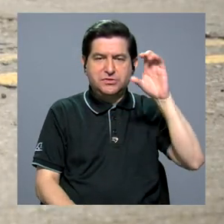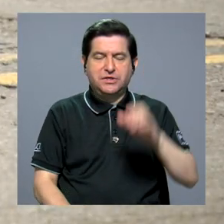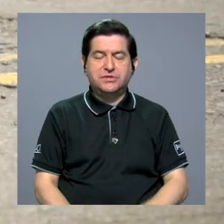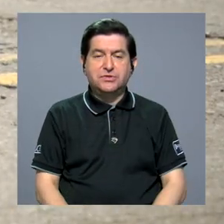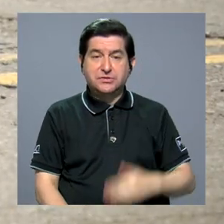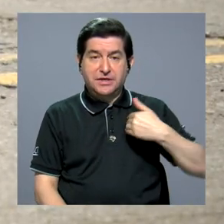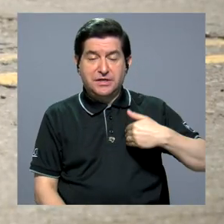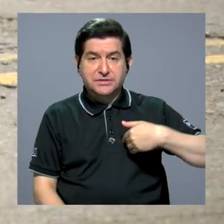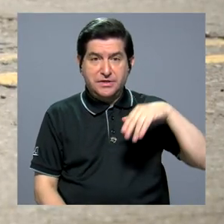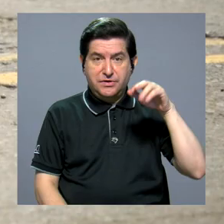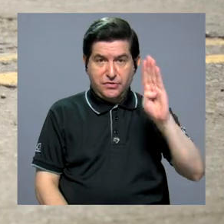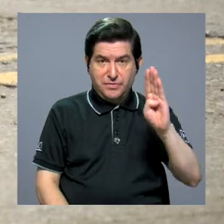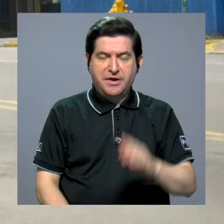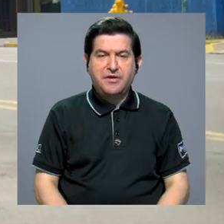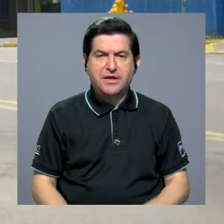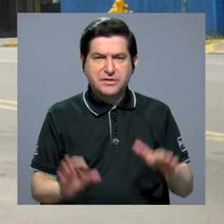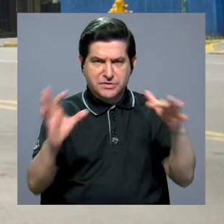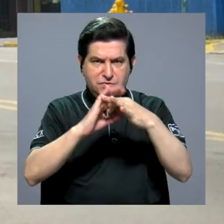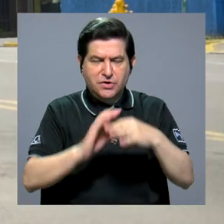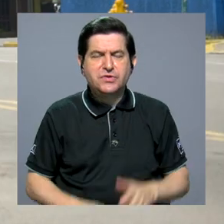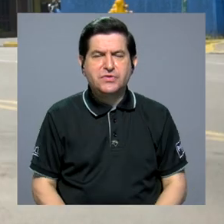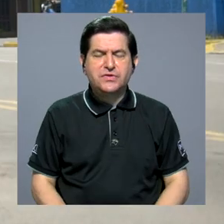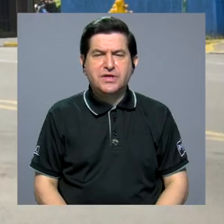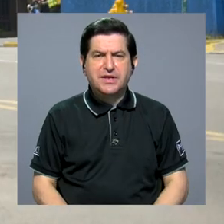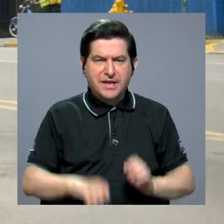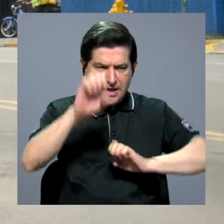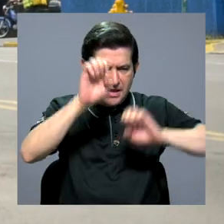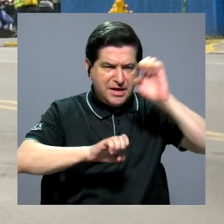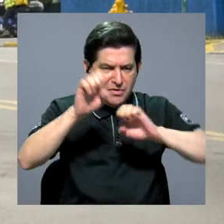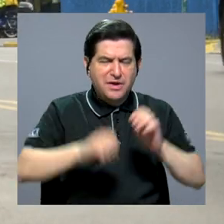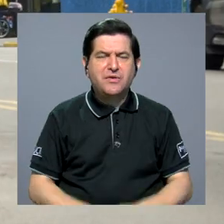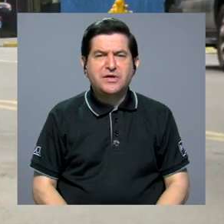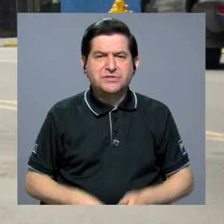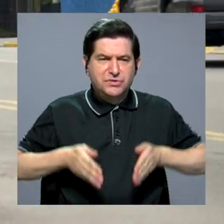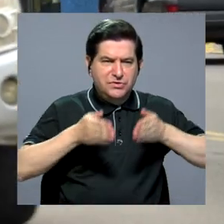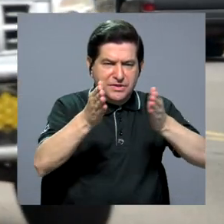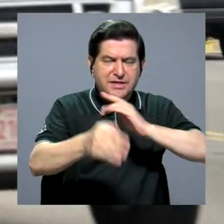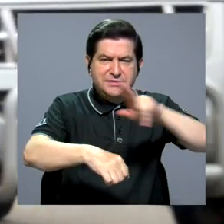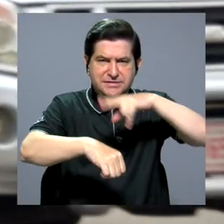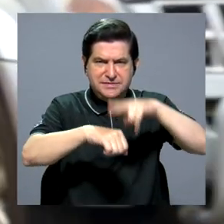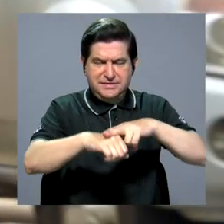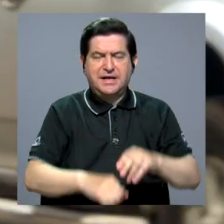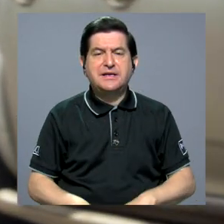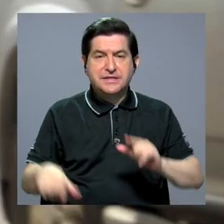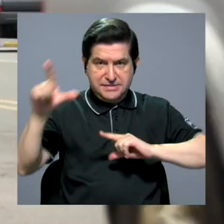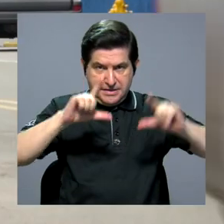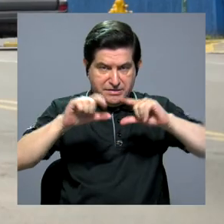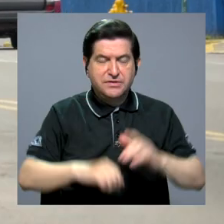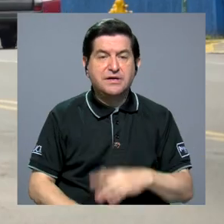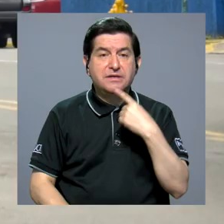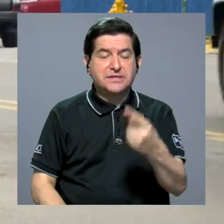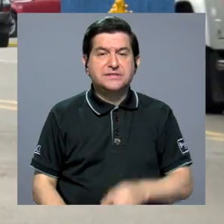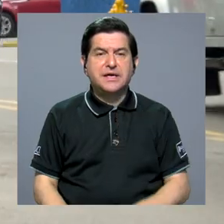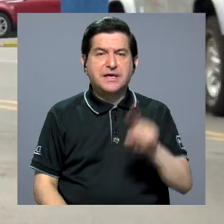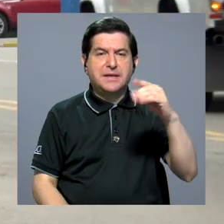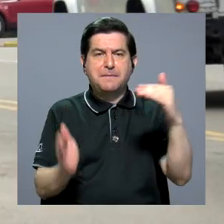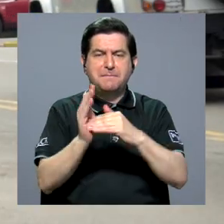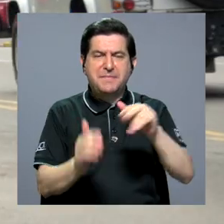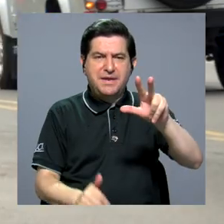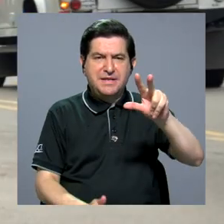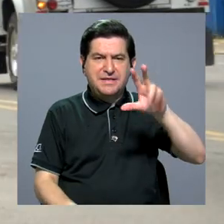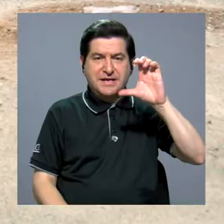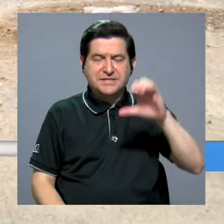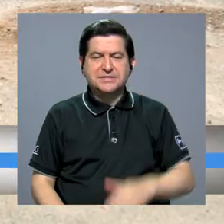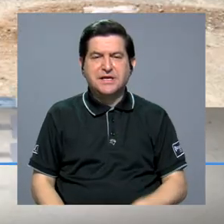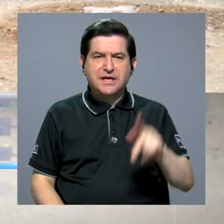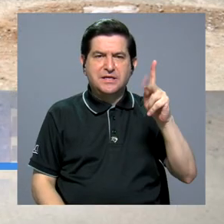Barrantes, quien coordina la Unidad de Gestión y Evaluación de la Red Vial Nacional de la NAME, explicó que esos 1.300 kilómetros están